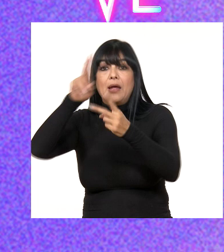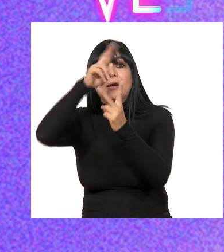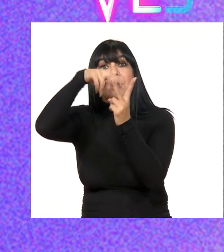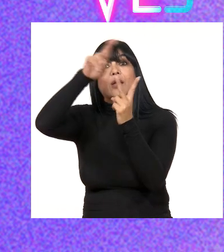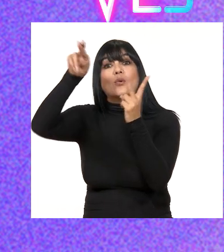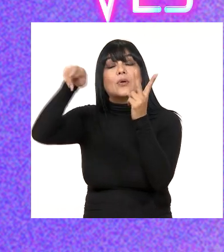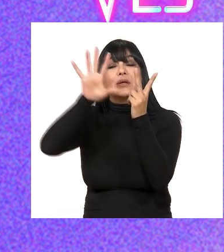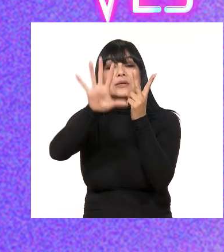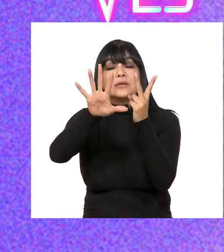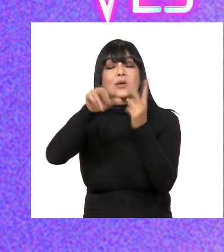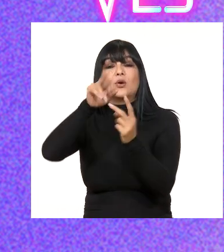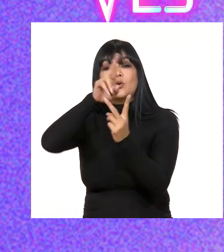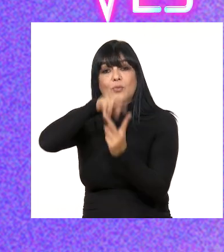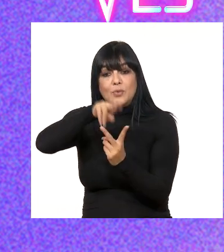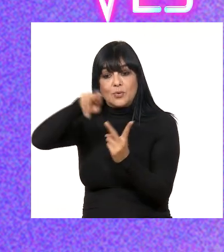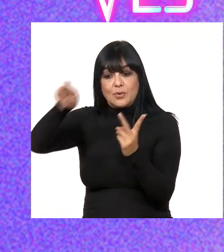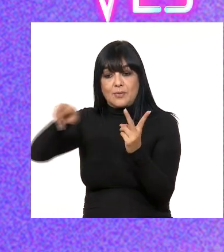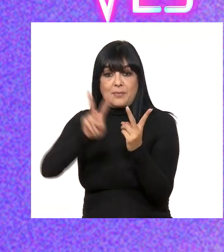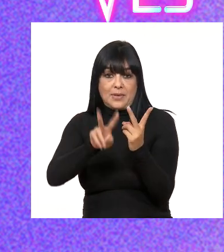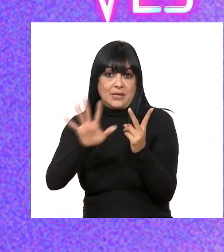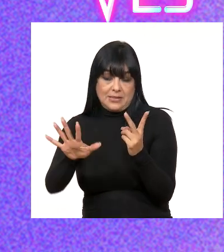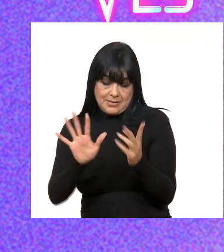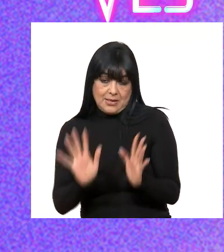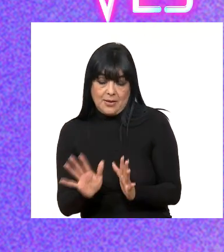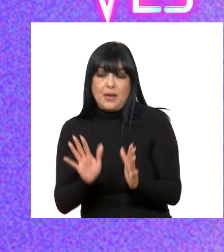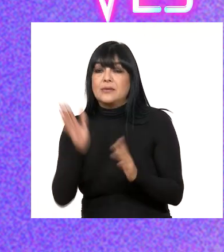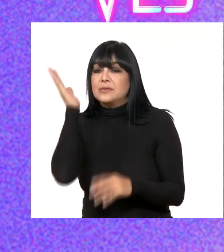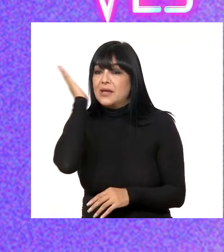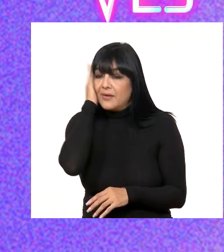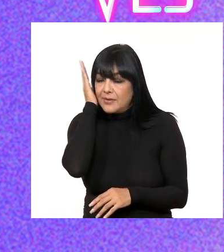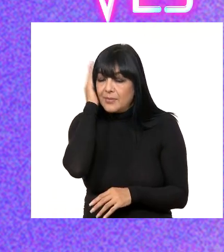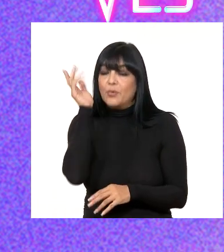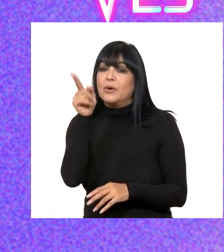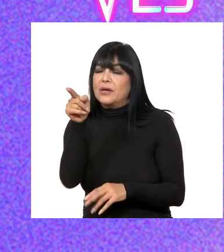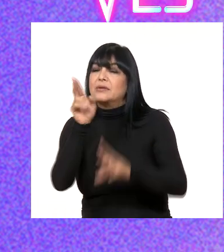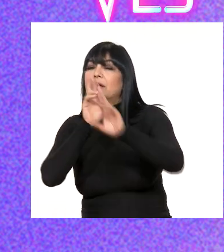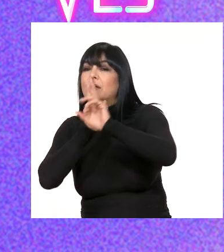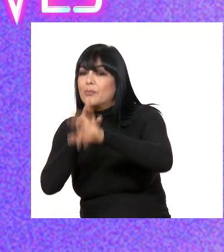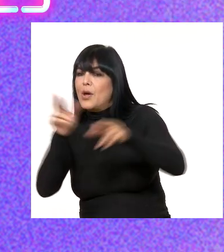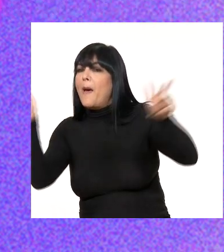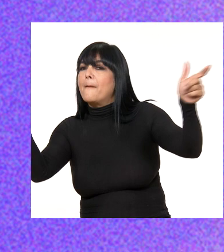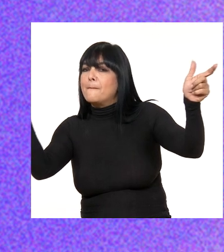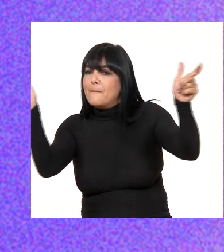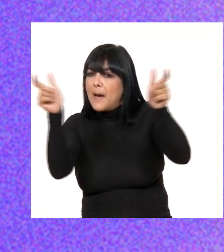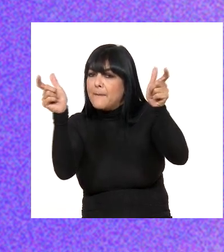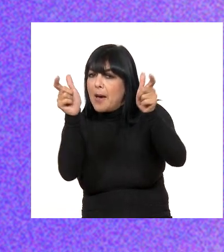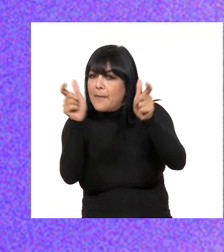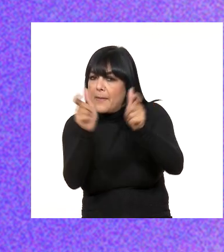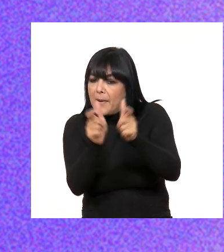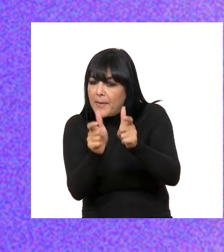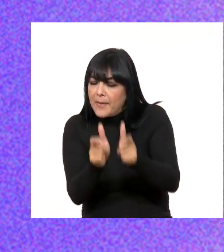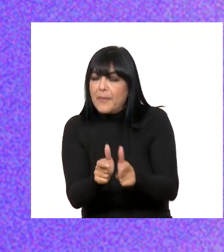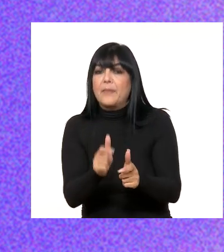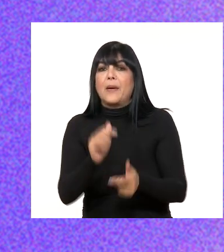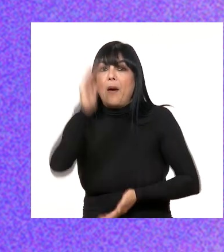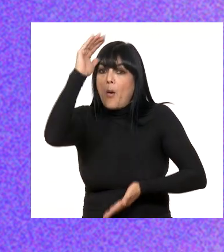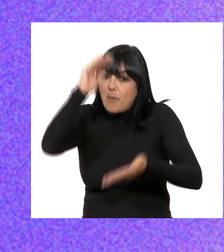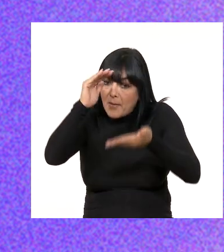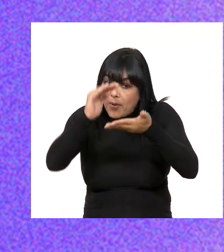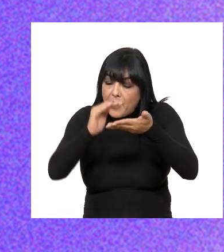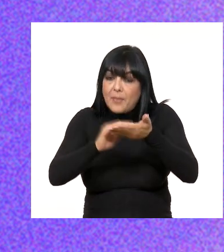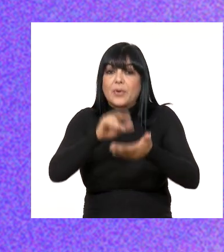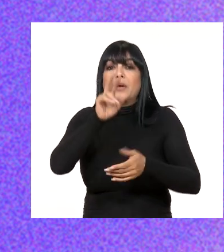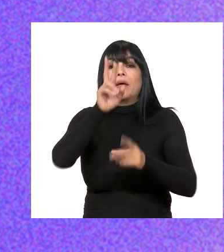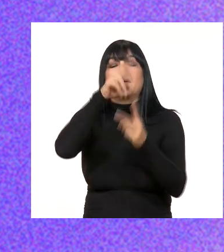sobre la raíz cuadrada de 25. Pero nosotros sabemos que este resultado se puede simplificar más, porque la raíz